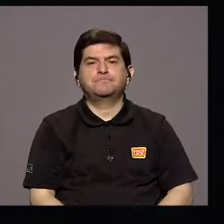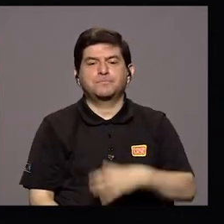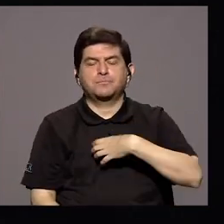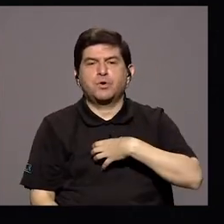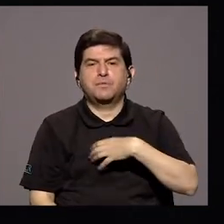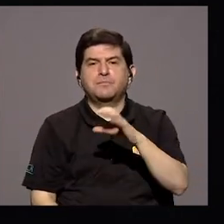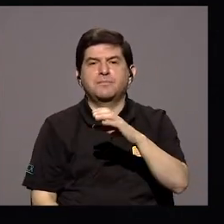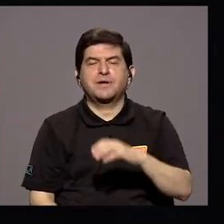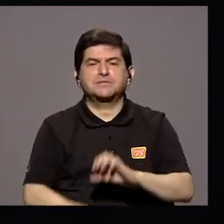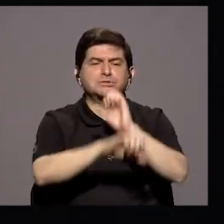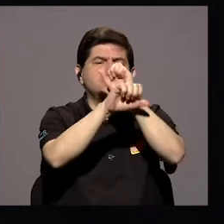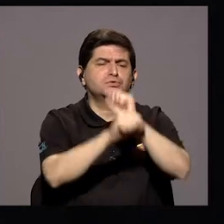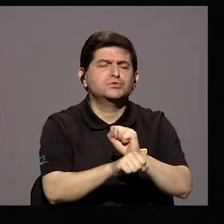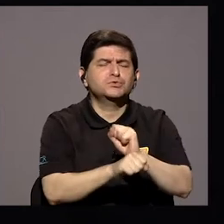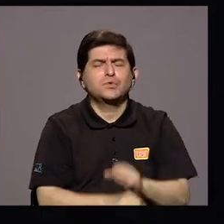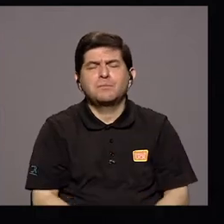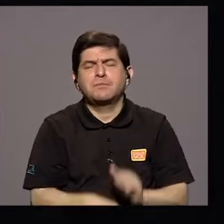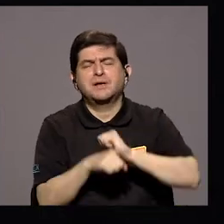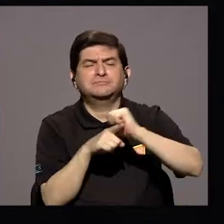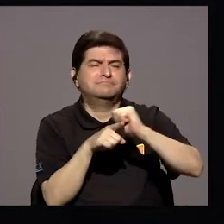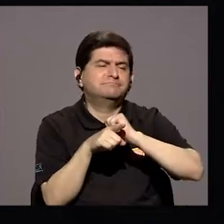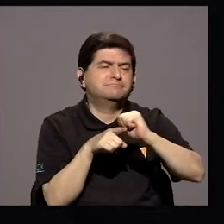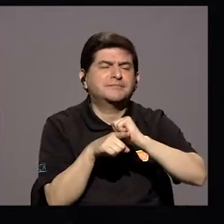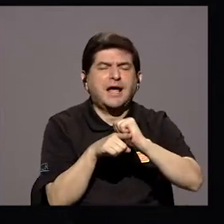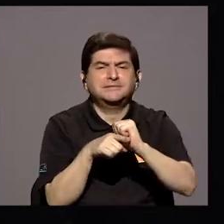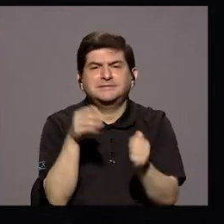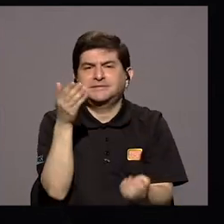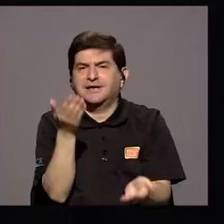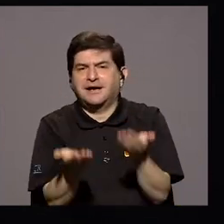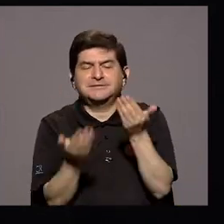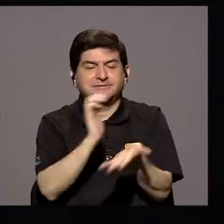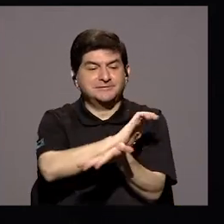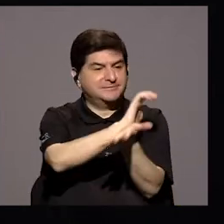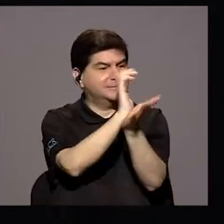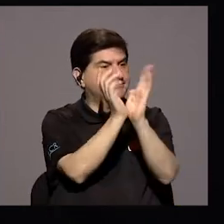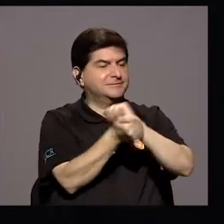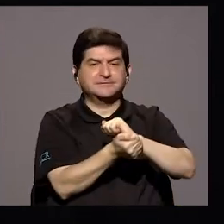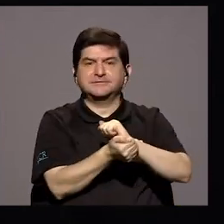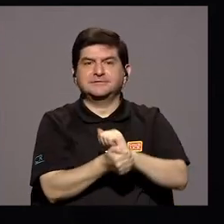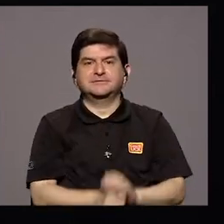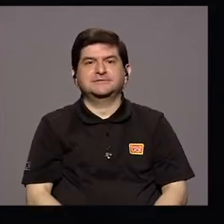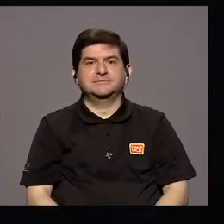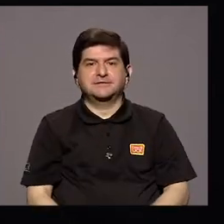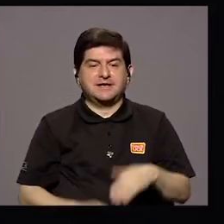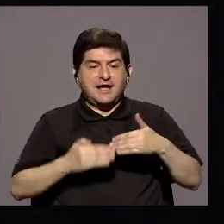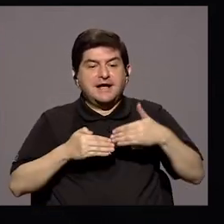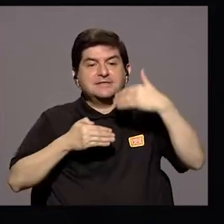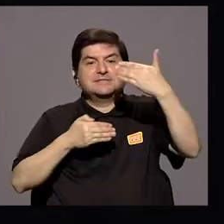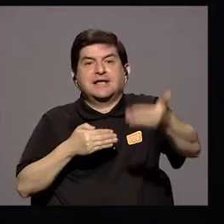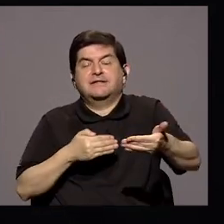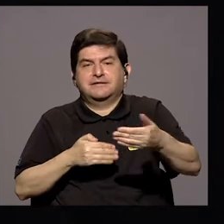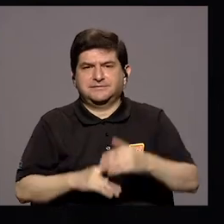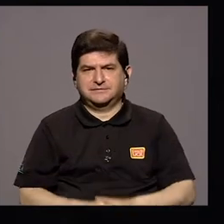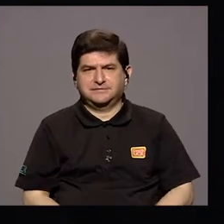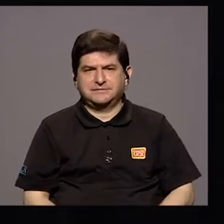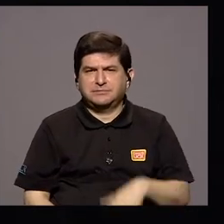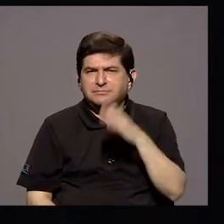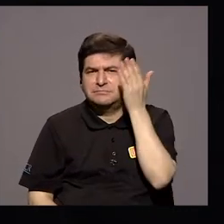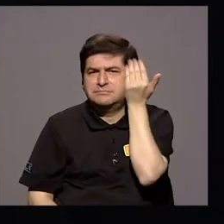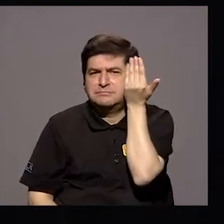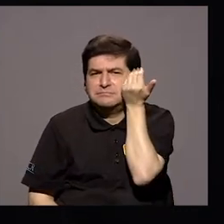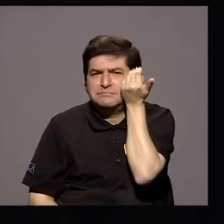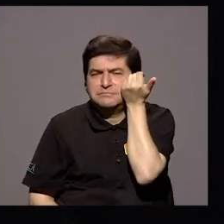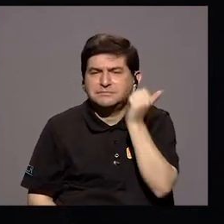costumbres Nuestros rituales En nuestras prácticas Que cambiaron y van a ser modificadas en adelante Porque